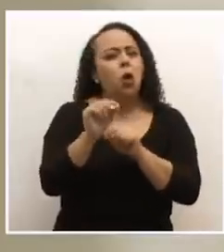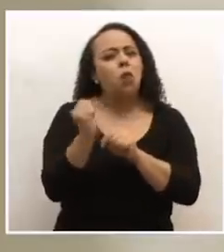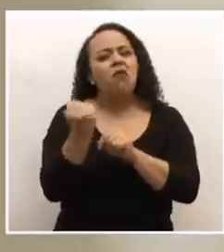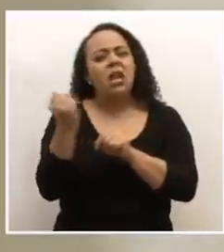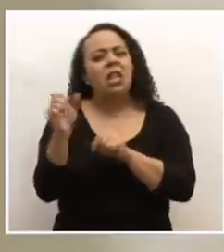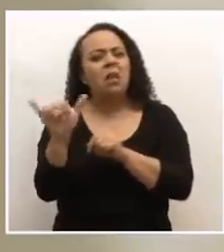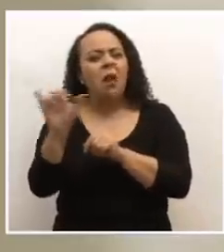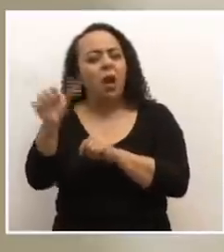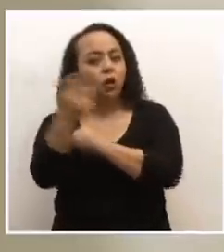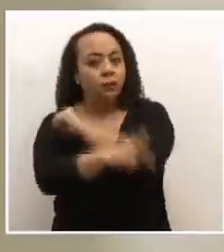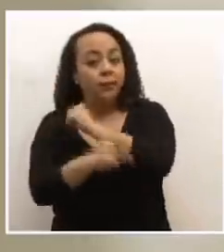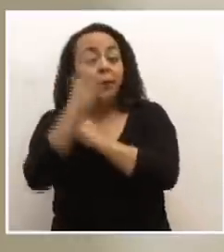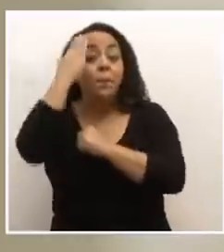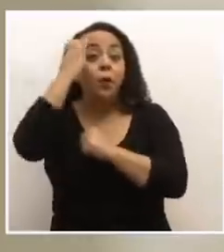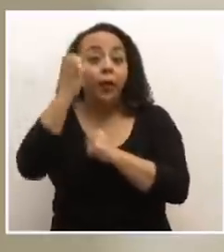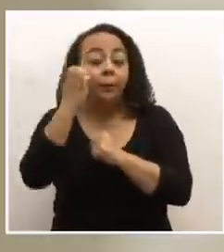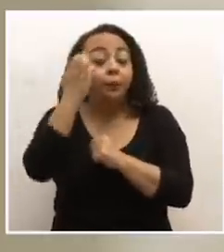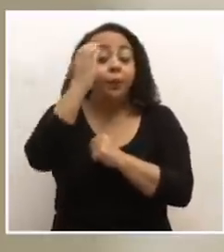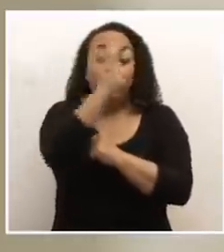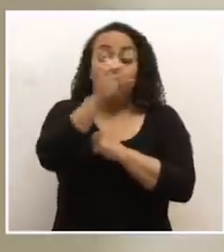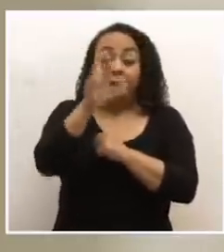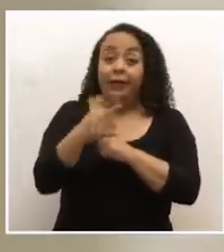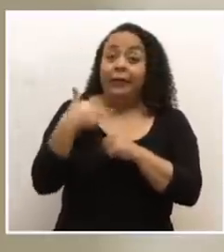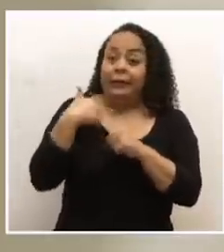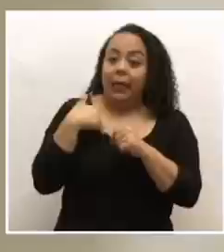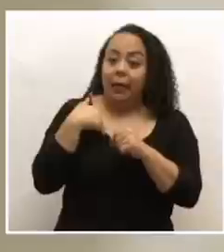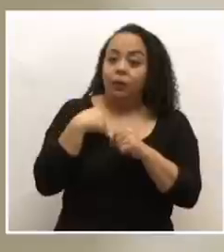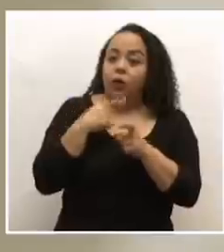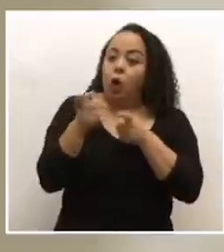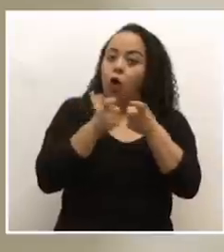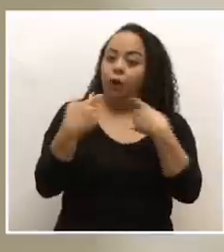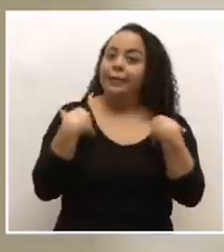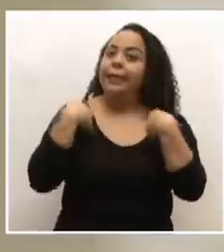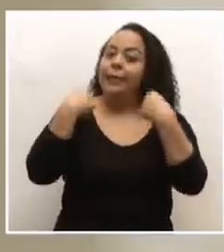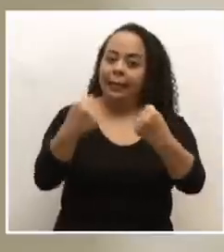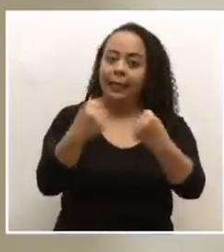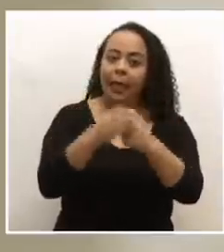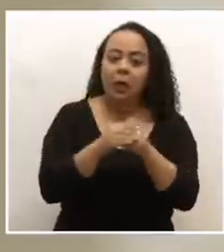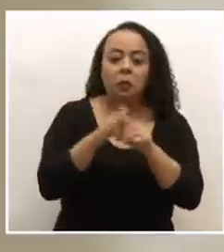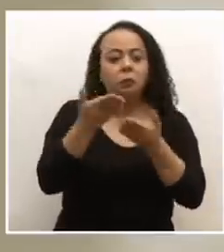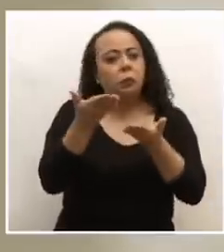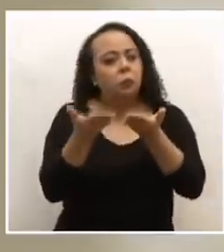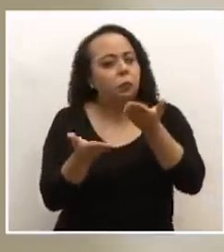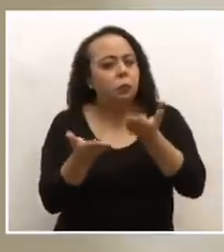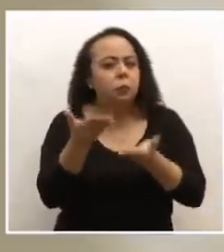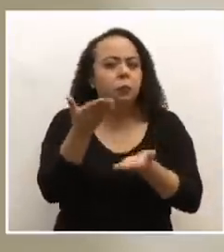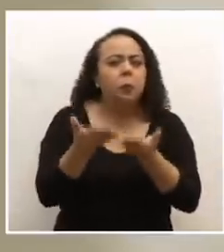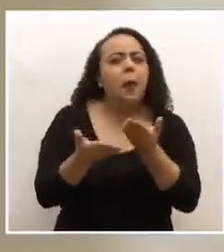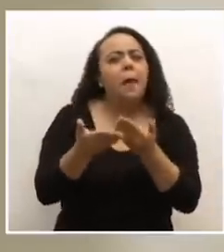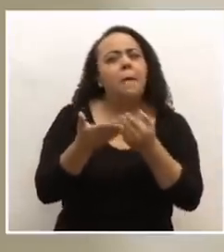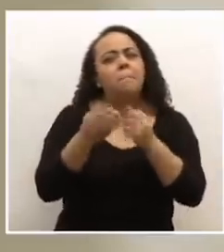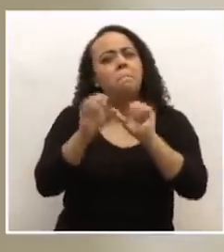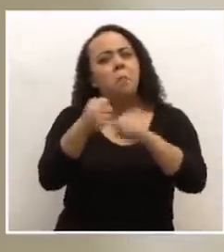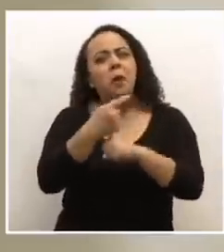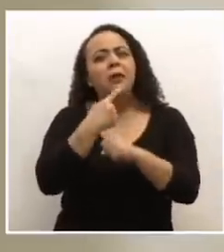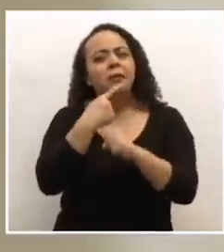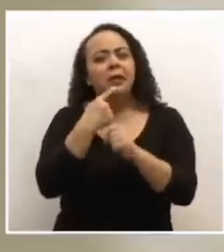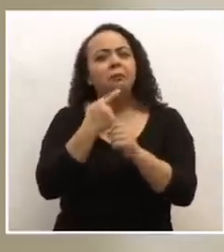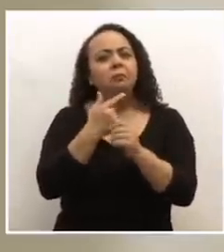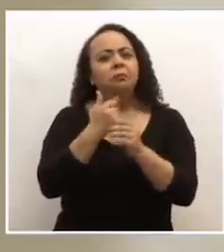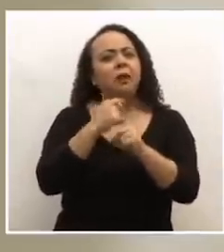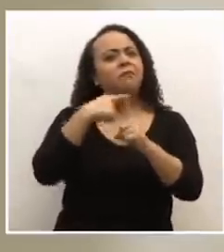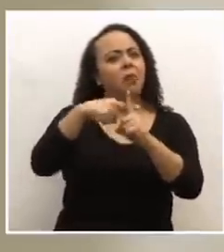en otros países porque Costa Rica hemos tenido una contención sanitaria bastante balanceada, bastante, si se puede decir, favorable